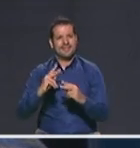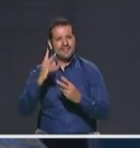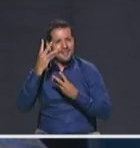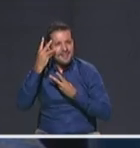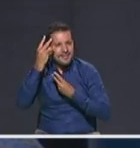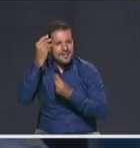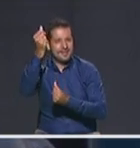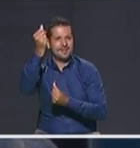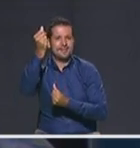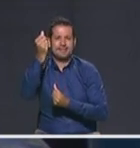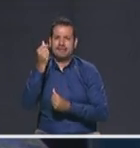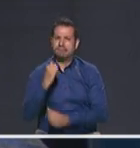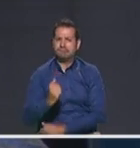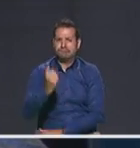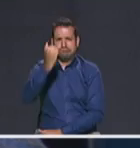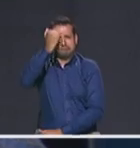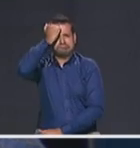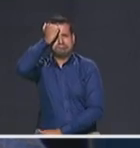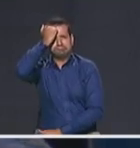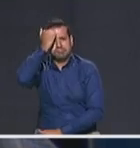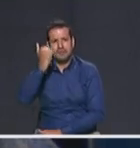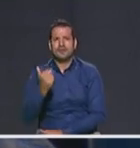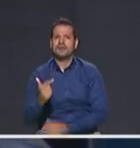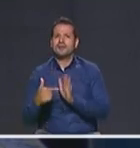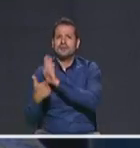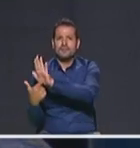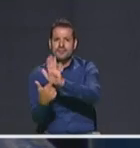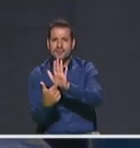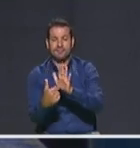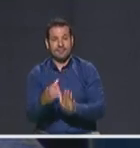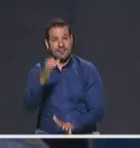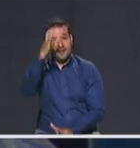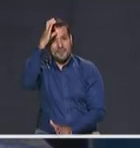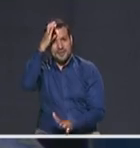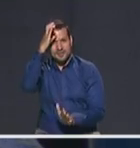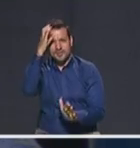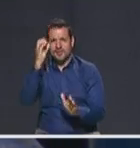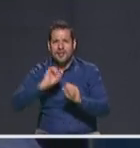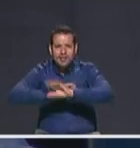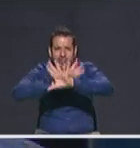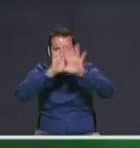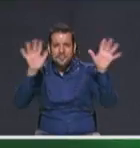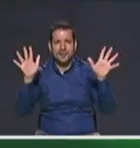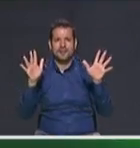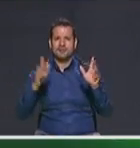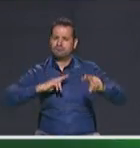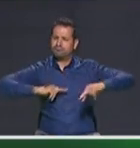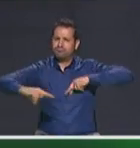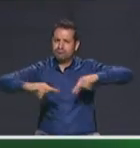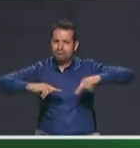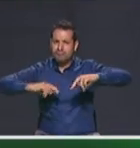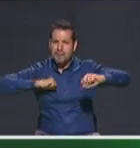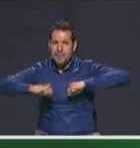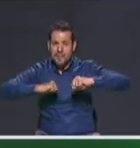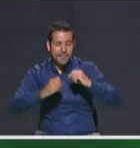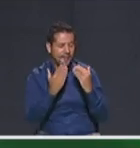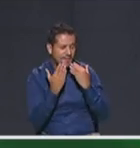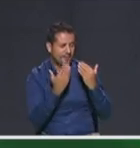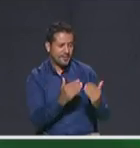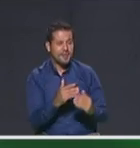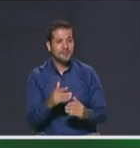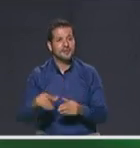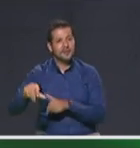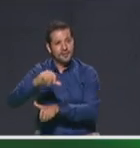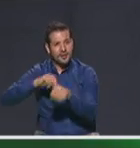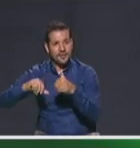principio fundamental que no puede faltar en lo público, capacidad, transparencia y gestión. Muchas gracias, candidato. El turno ahora para